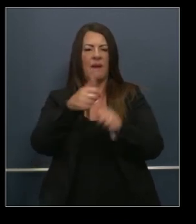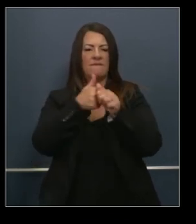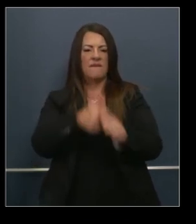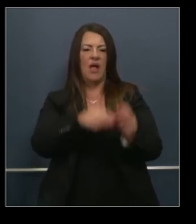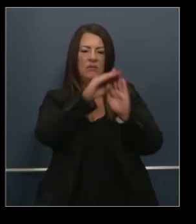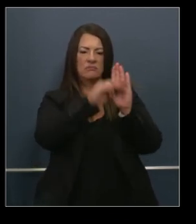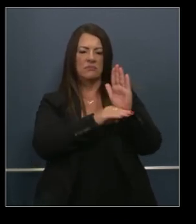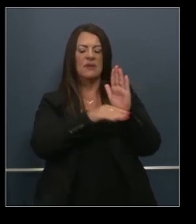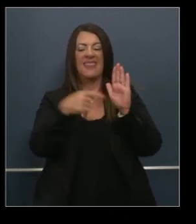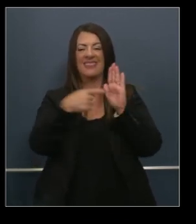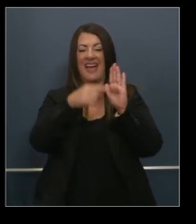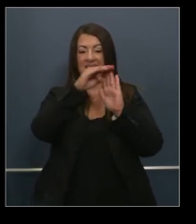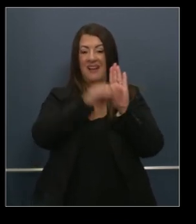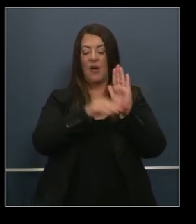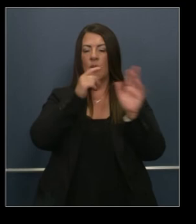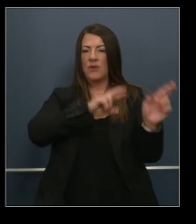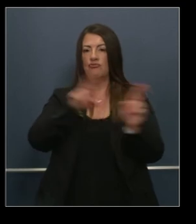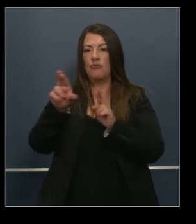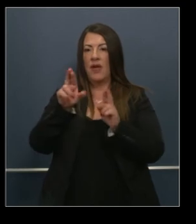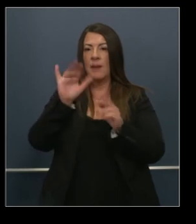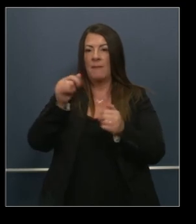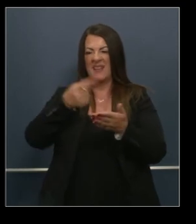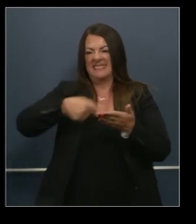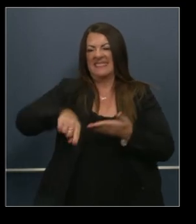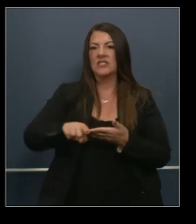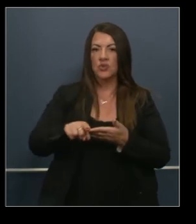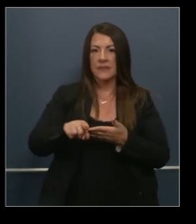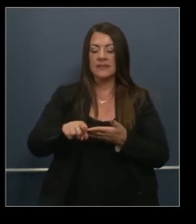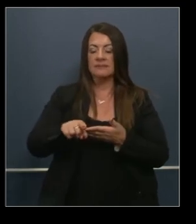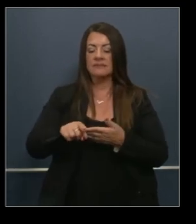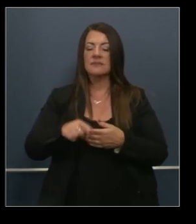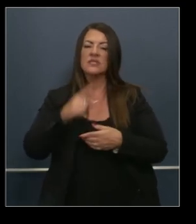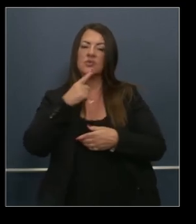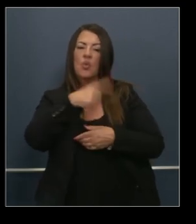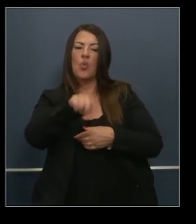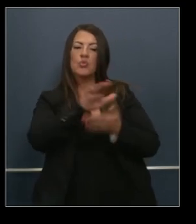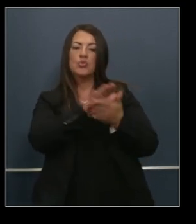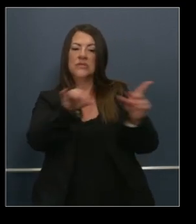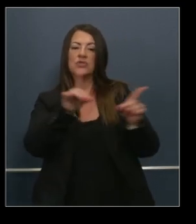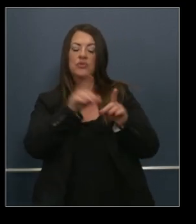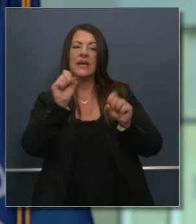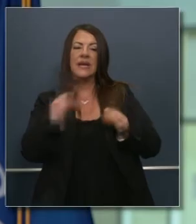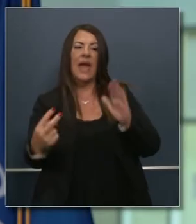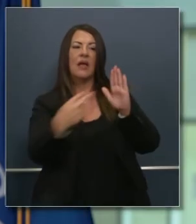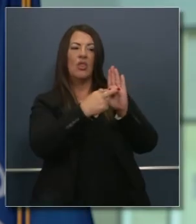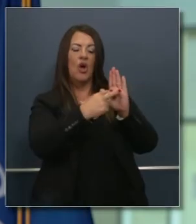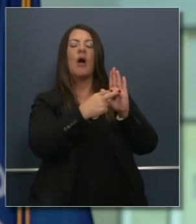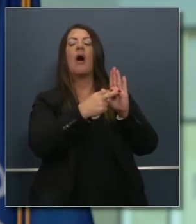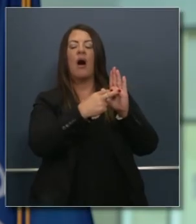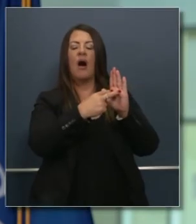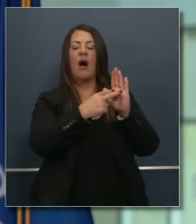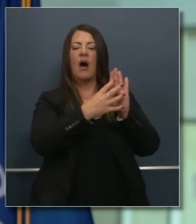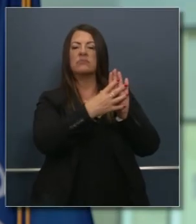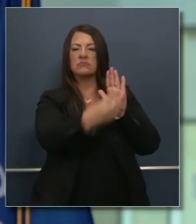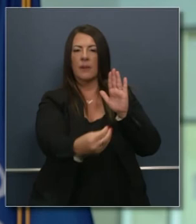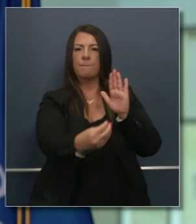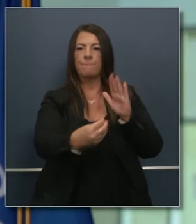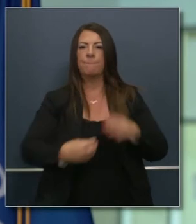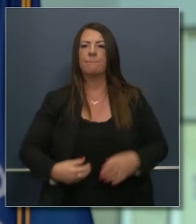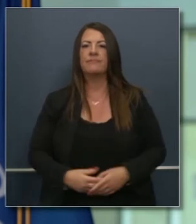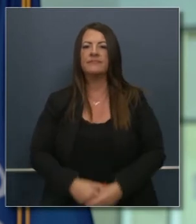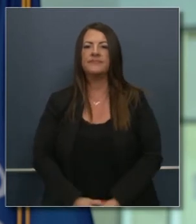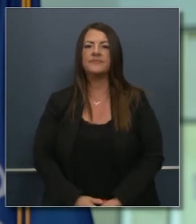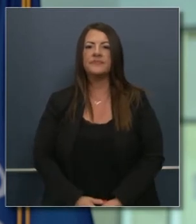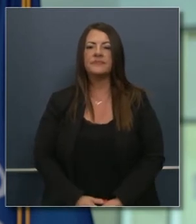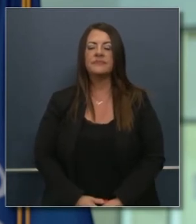estará disponible probablemente dentro de una semana para que el distrito escolar lo considere gracias es